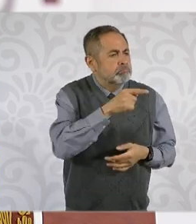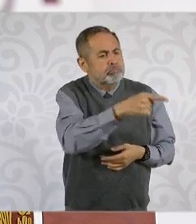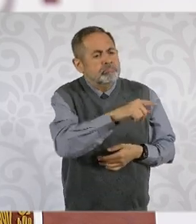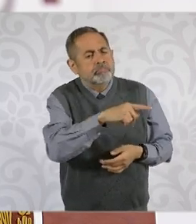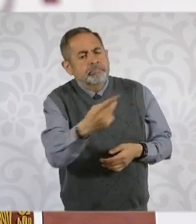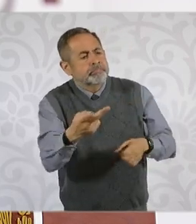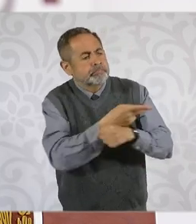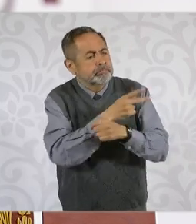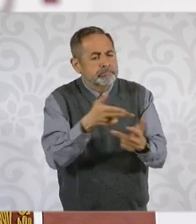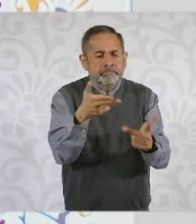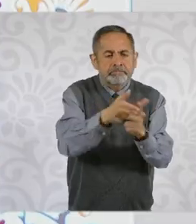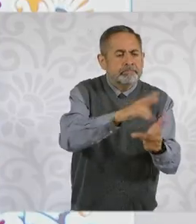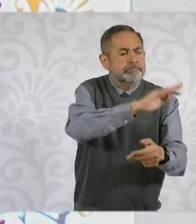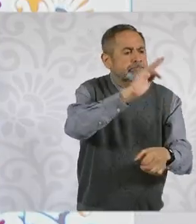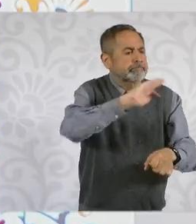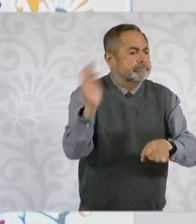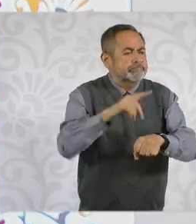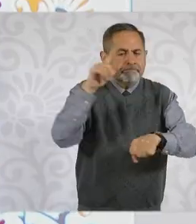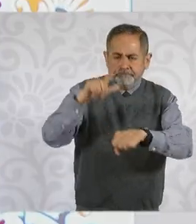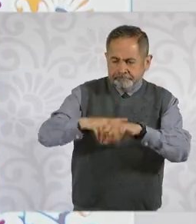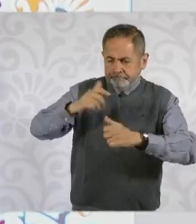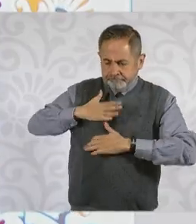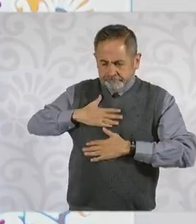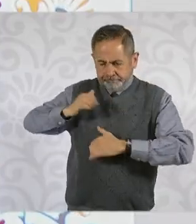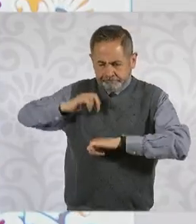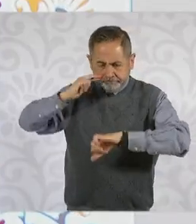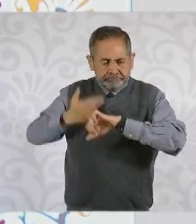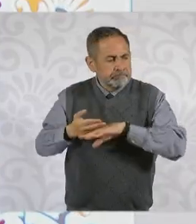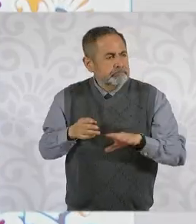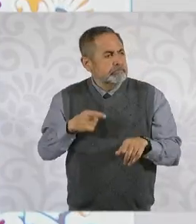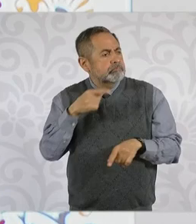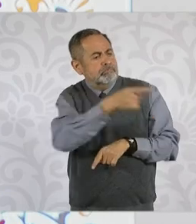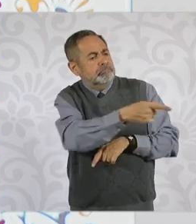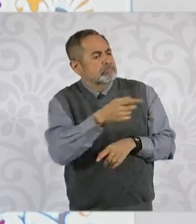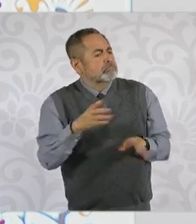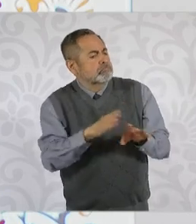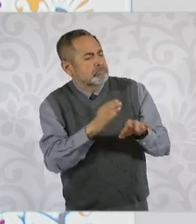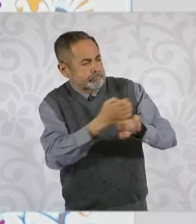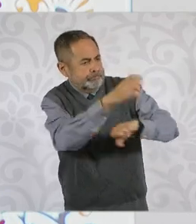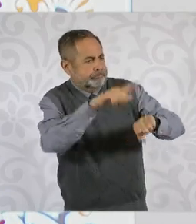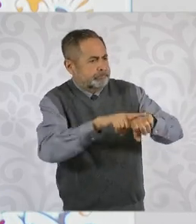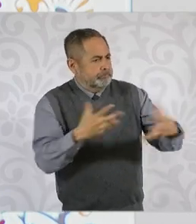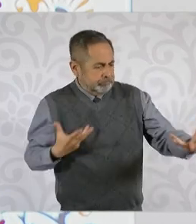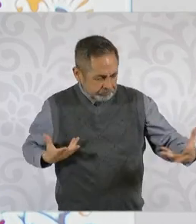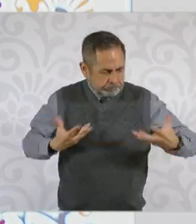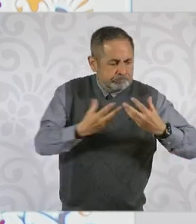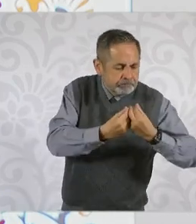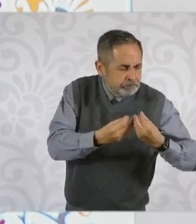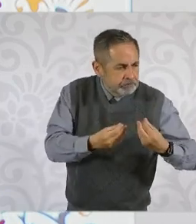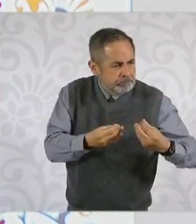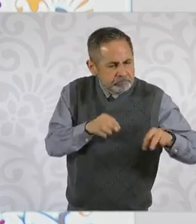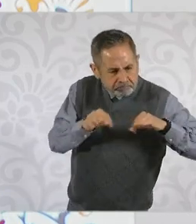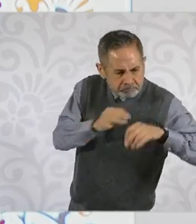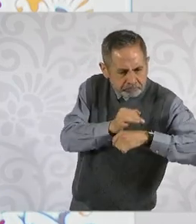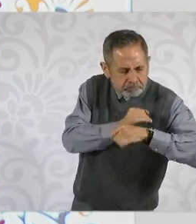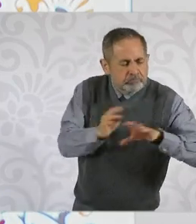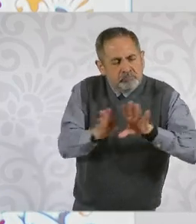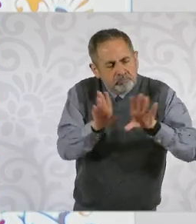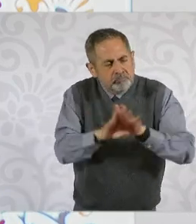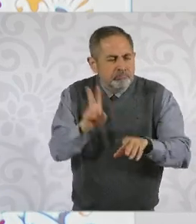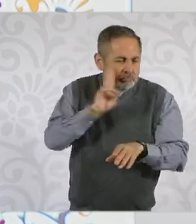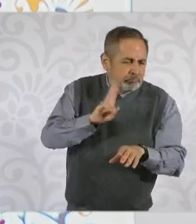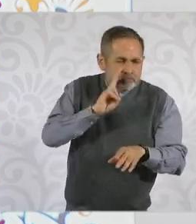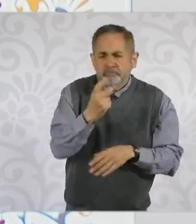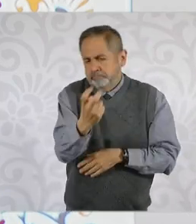del fuero común y los delitos federales, cómo puede haber una coordinación para las carpetas de investigación y las detenciones